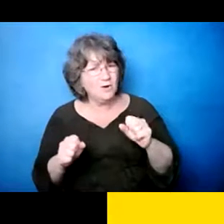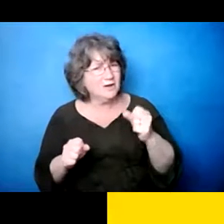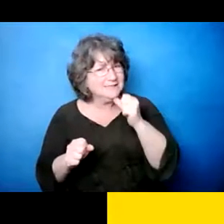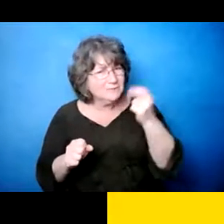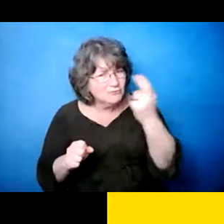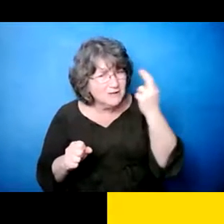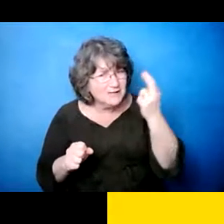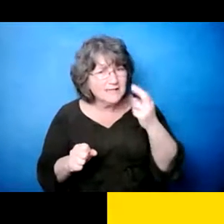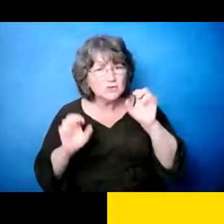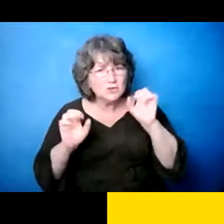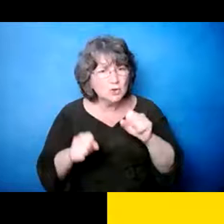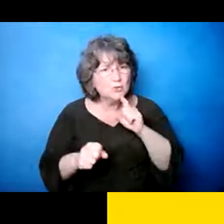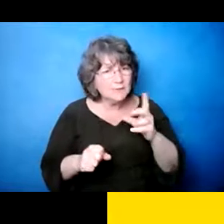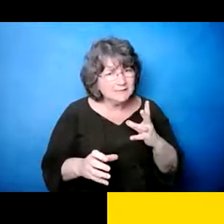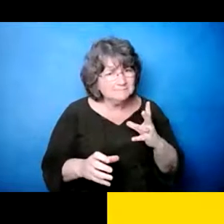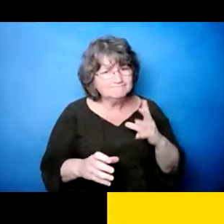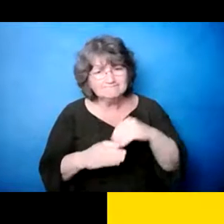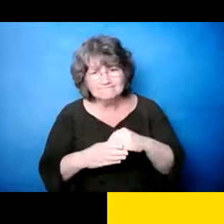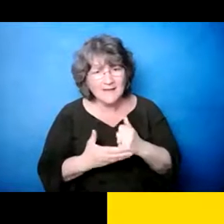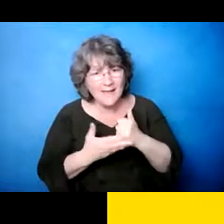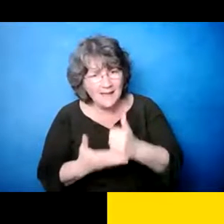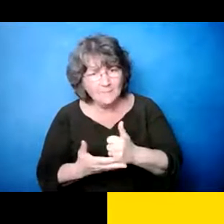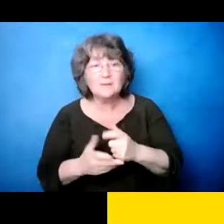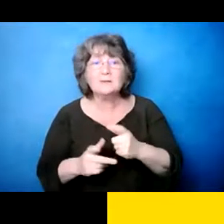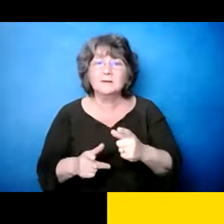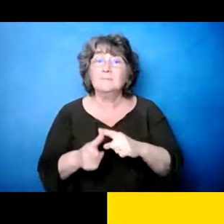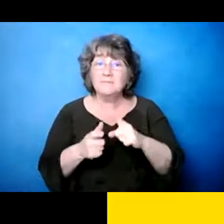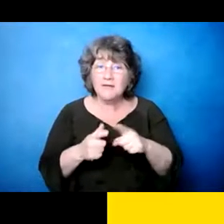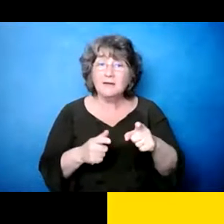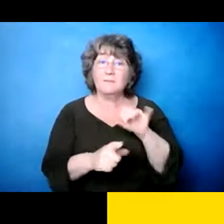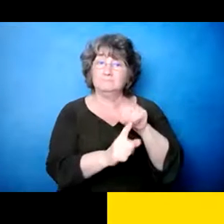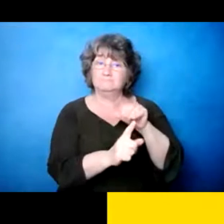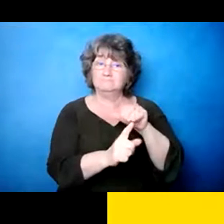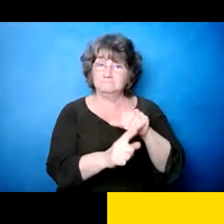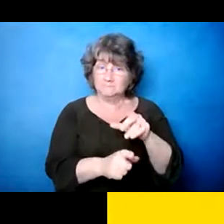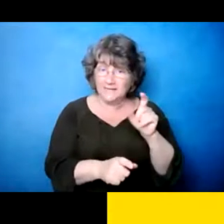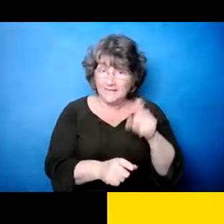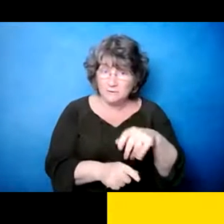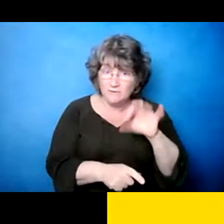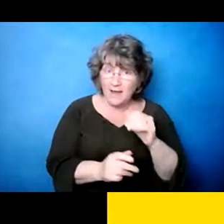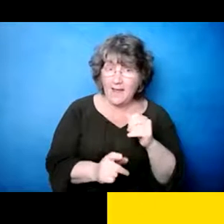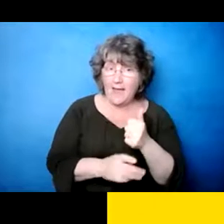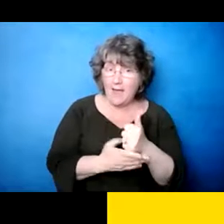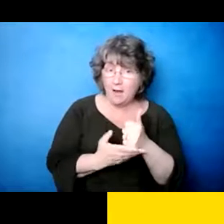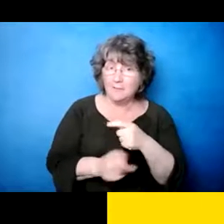nivel que cuando lo van, lo vayan a necesitar, van a necesitar ayudas. Así que definitivamente, aparente, aparente,